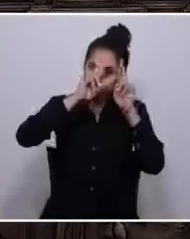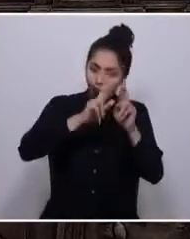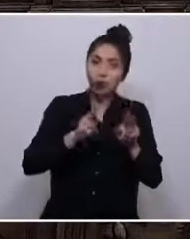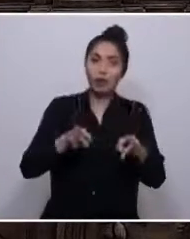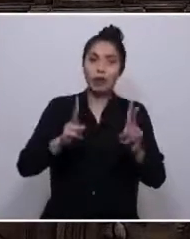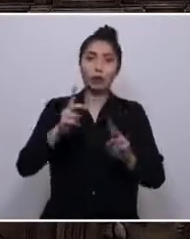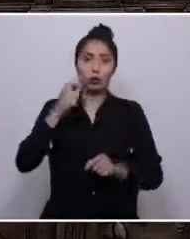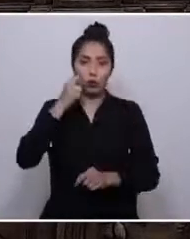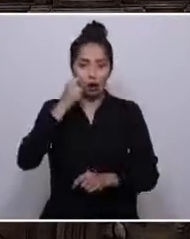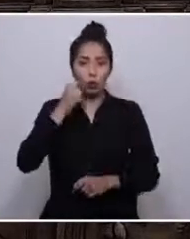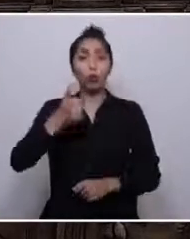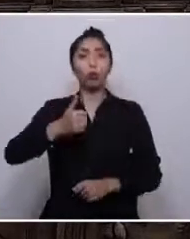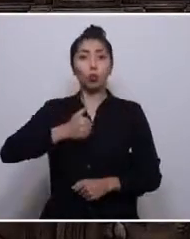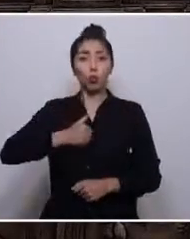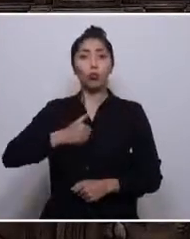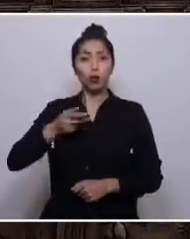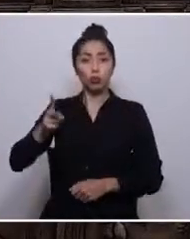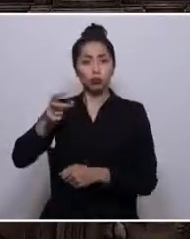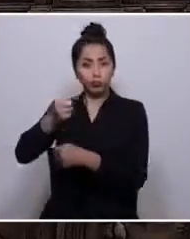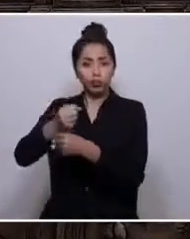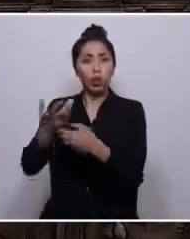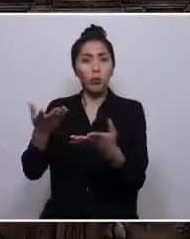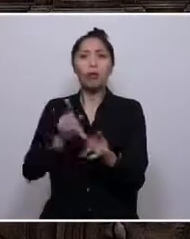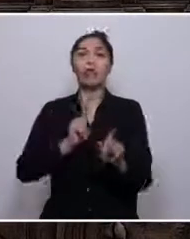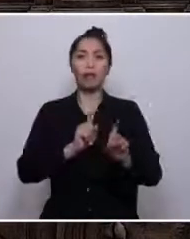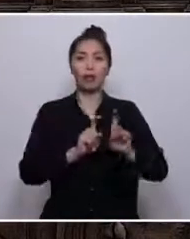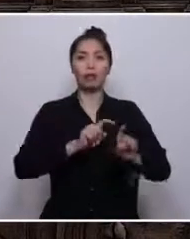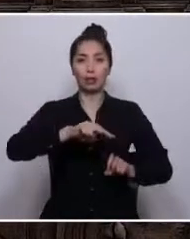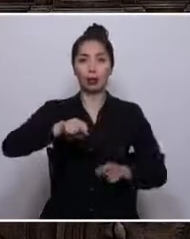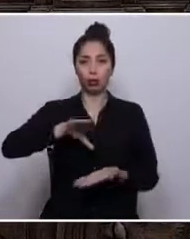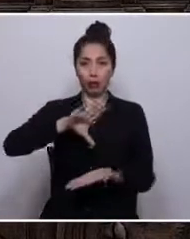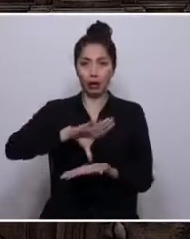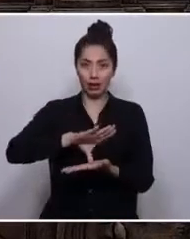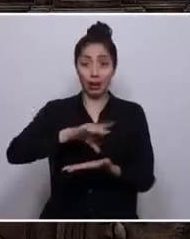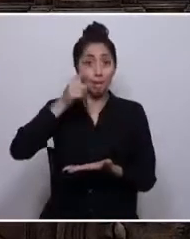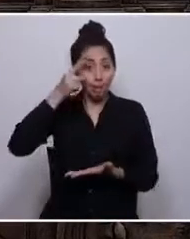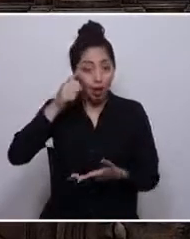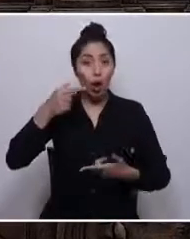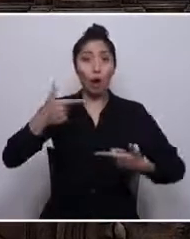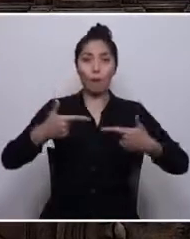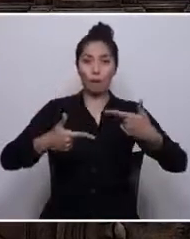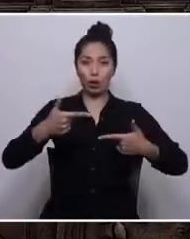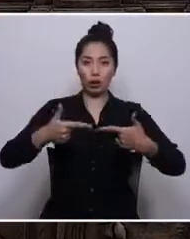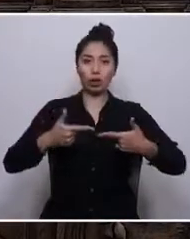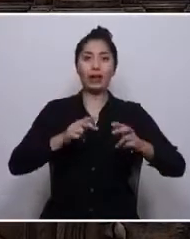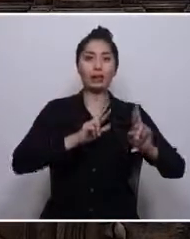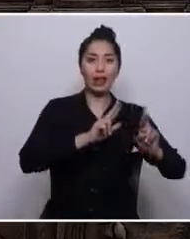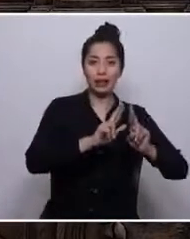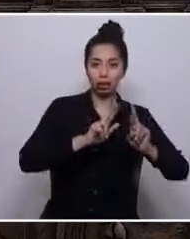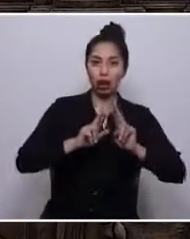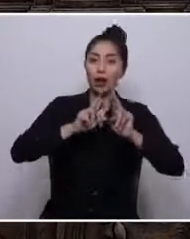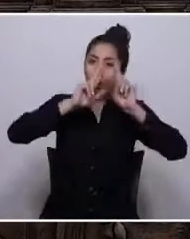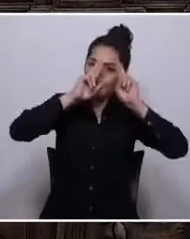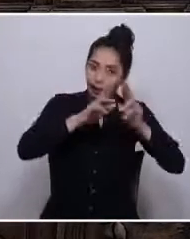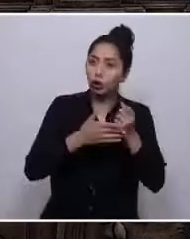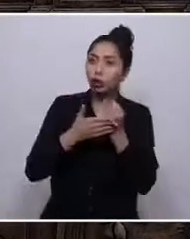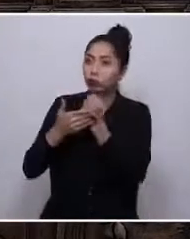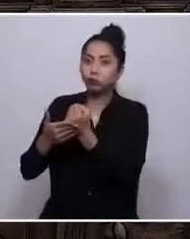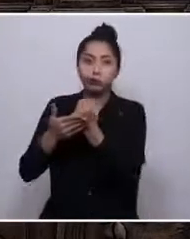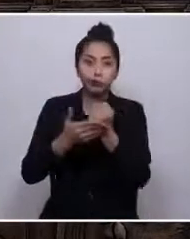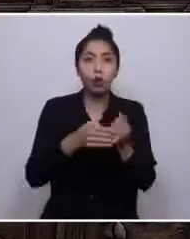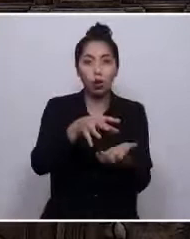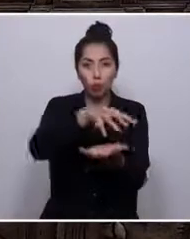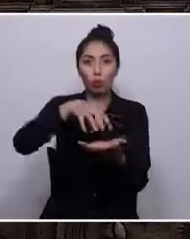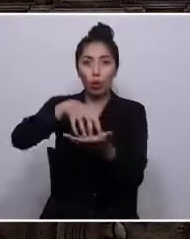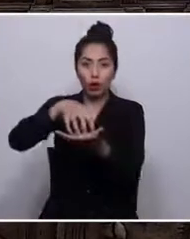que cumplan sus funciones de defensa de nuestro país en el marco de una política de relaciones de respeto y solidaridad con los pueblos hermanos,